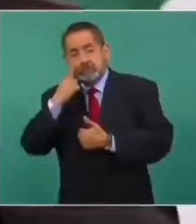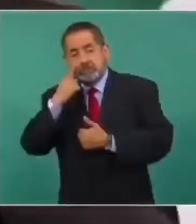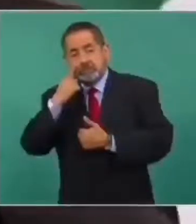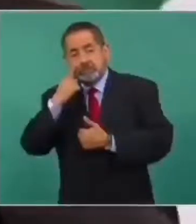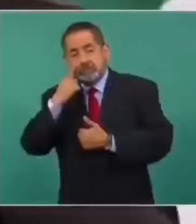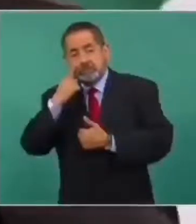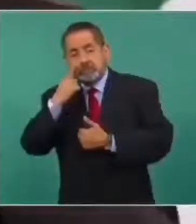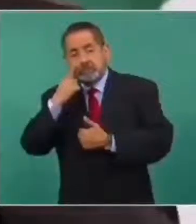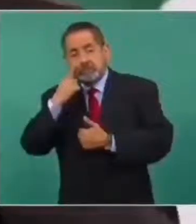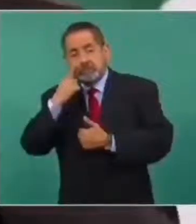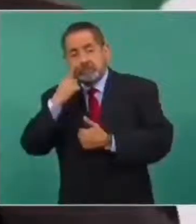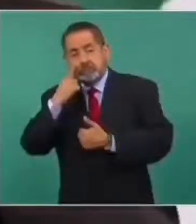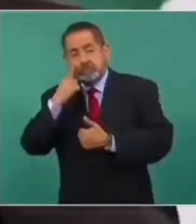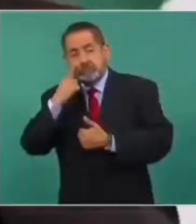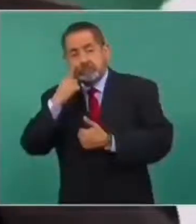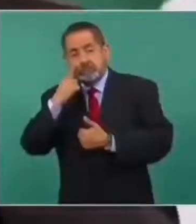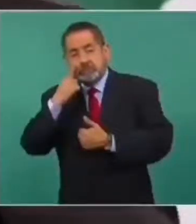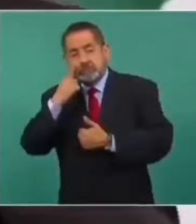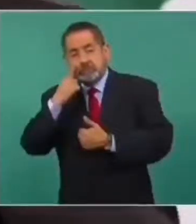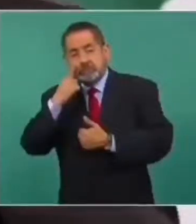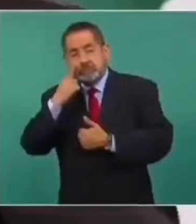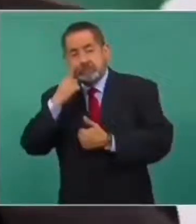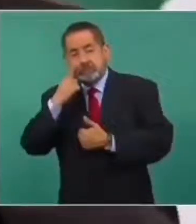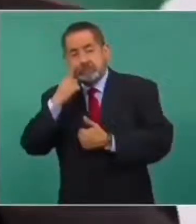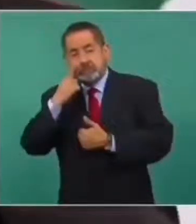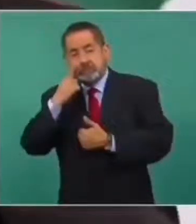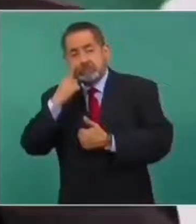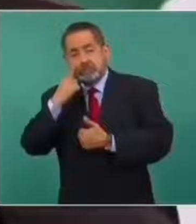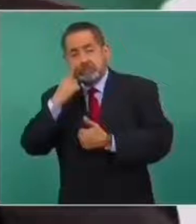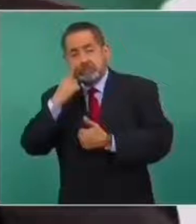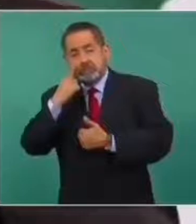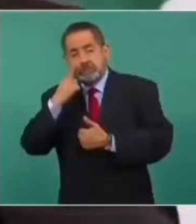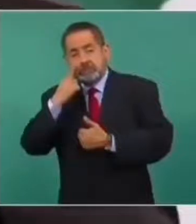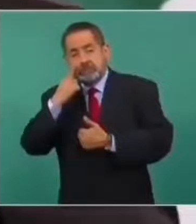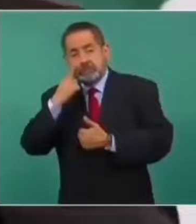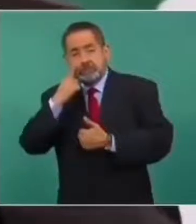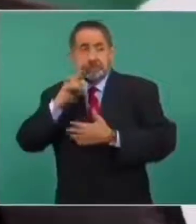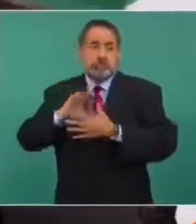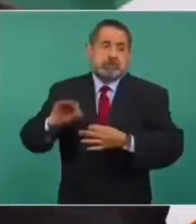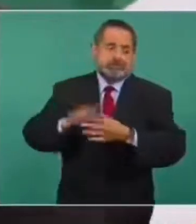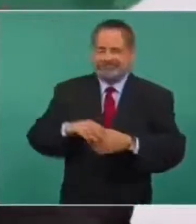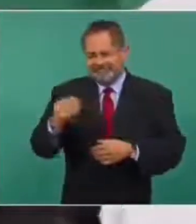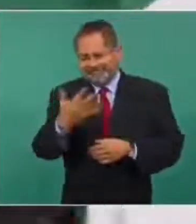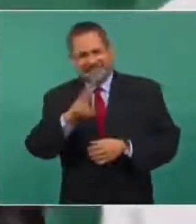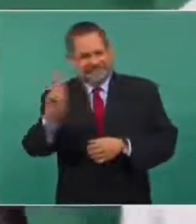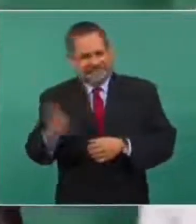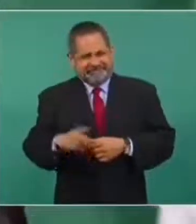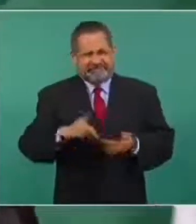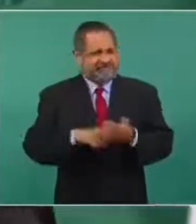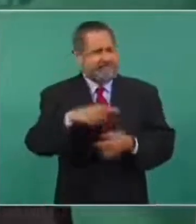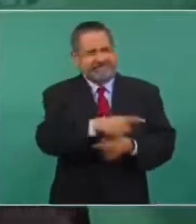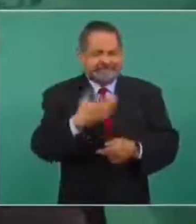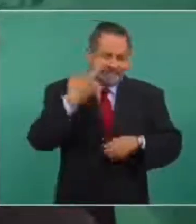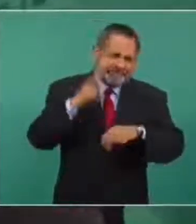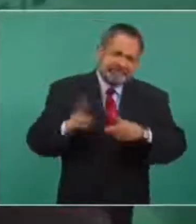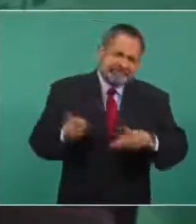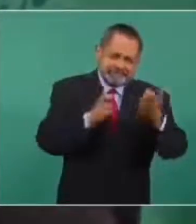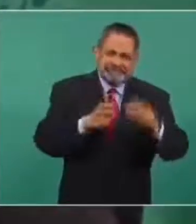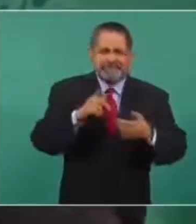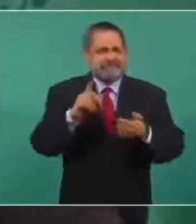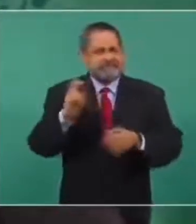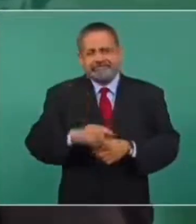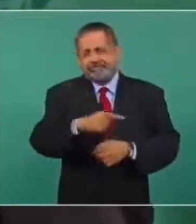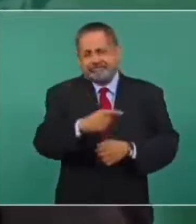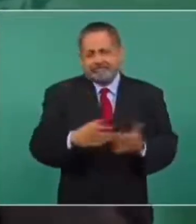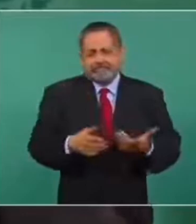¿No? Nuevamente mentira tras mentira tras mentira. O tratar de esconder, hablan